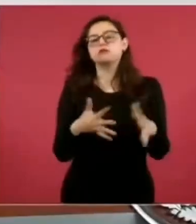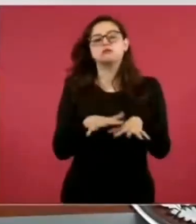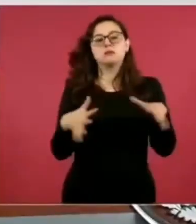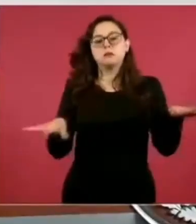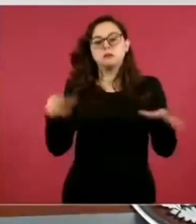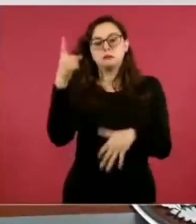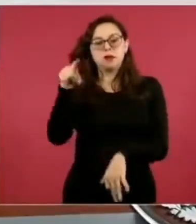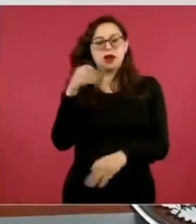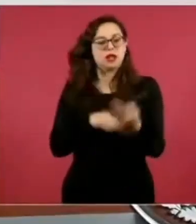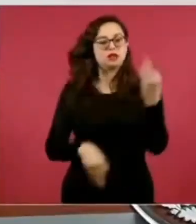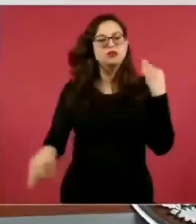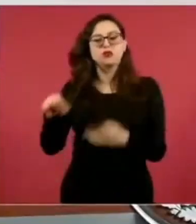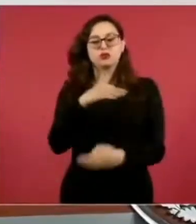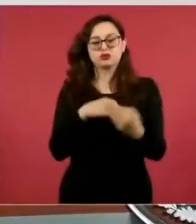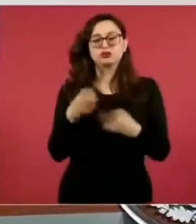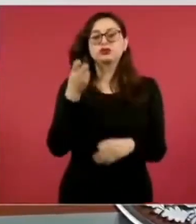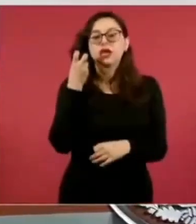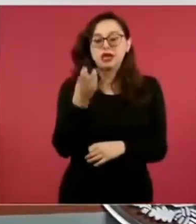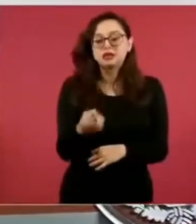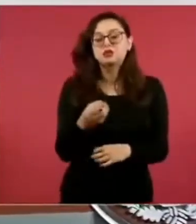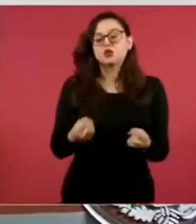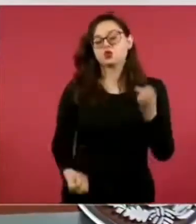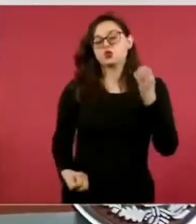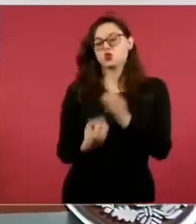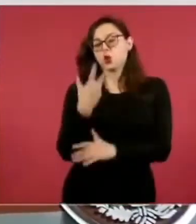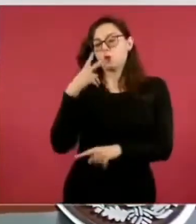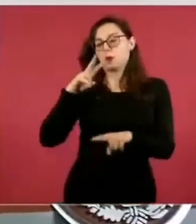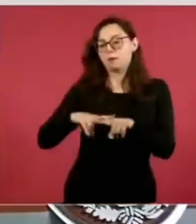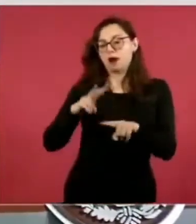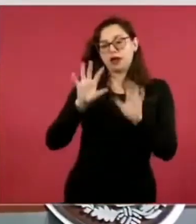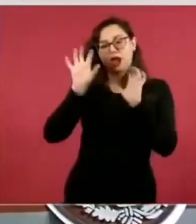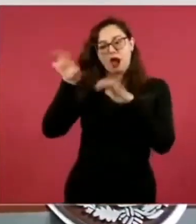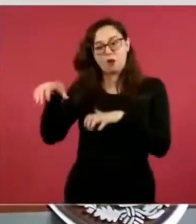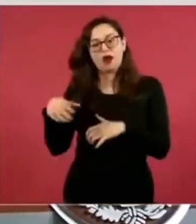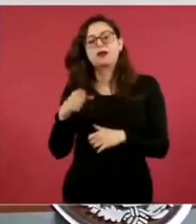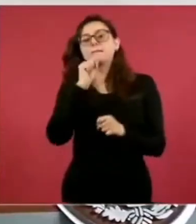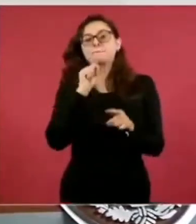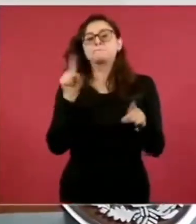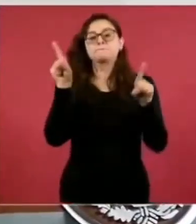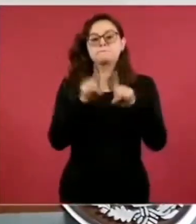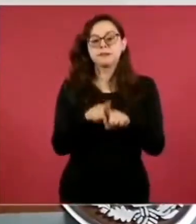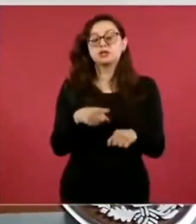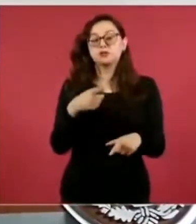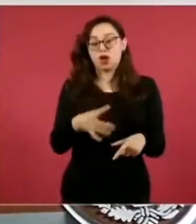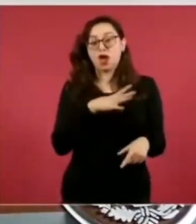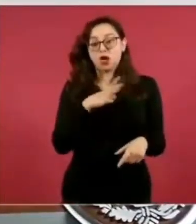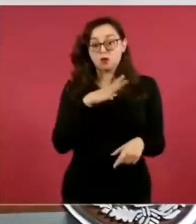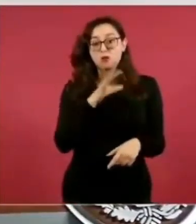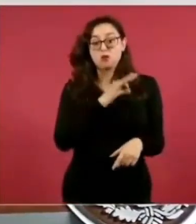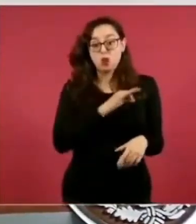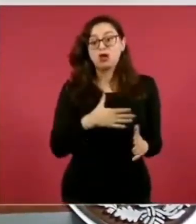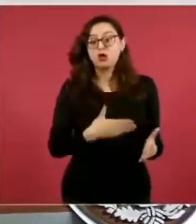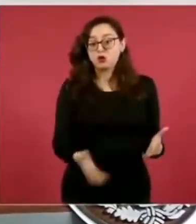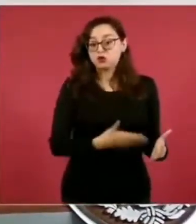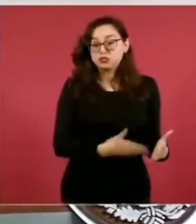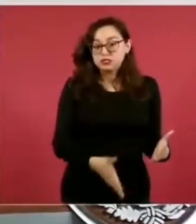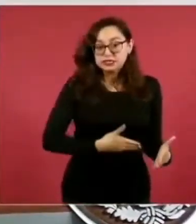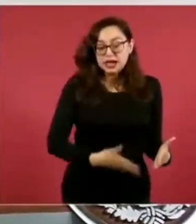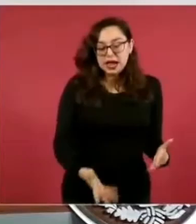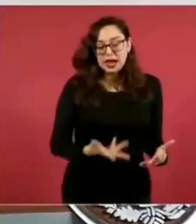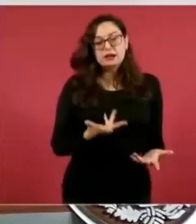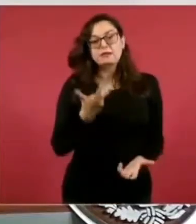y para todos. Esto tiene el Parque El Jaguar, experiencias únicas como cocinas de humo para degustar la riqueza cultural